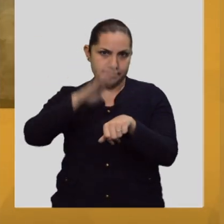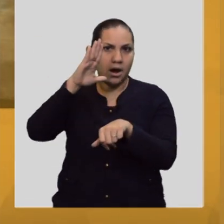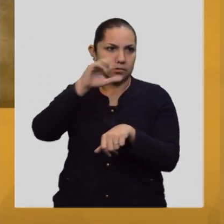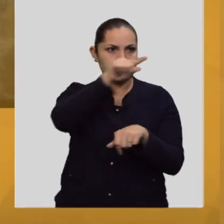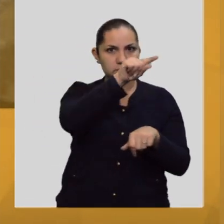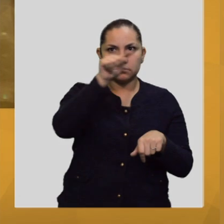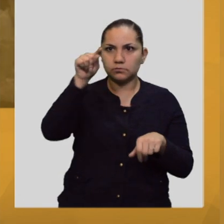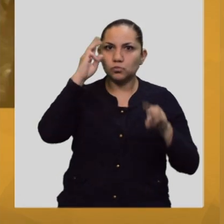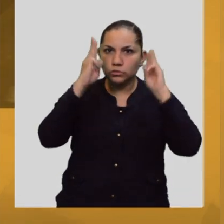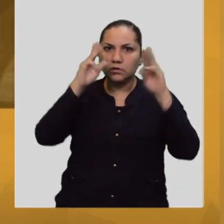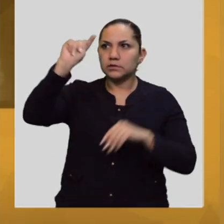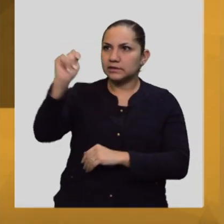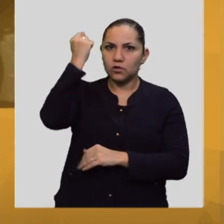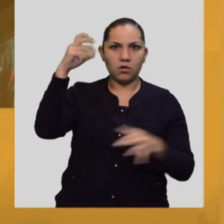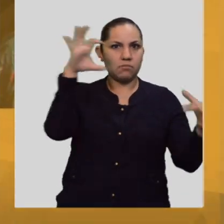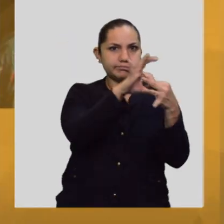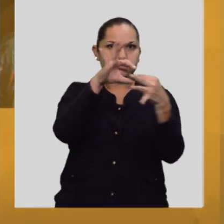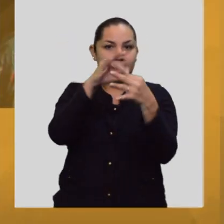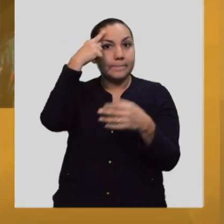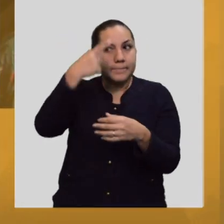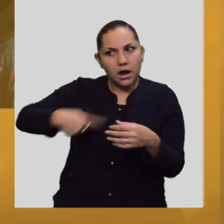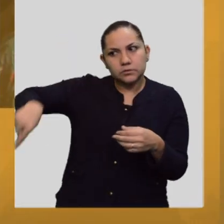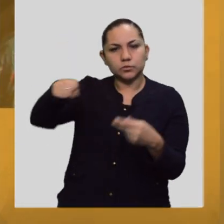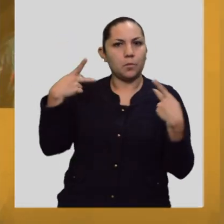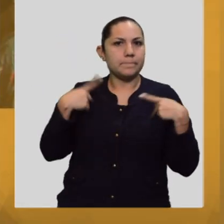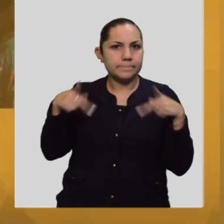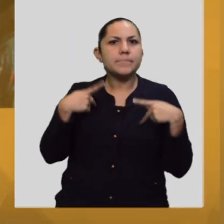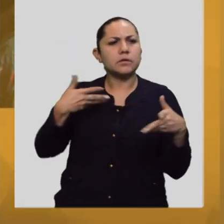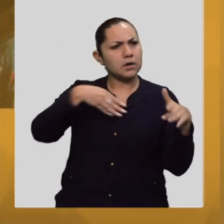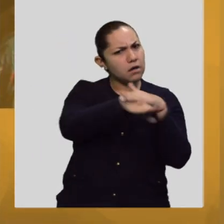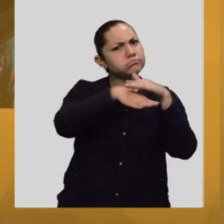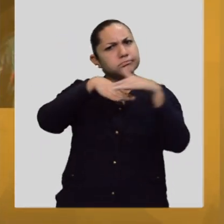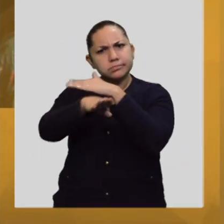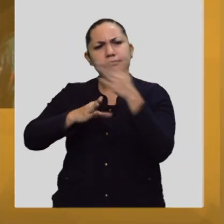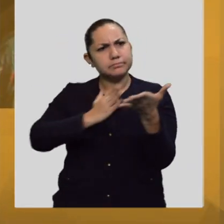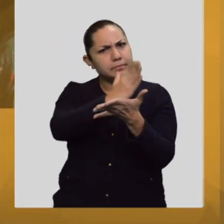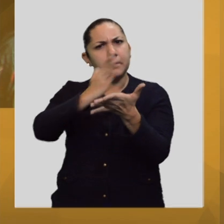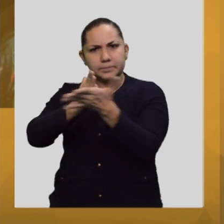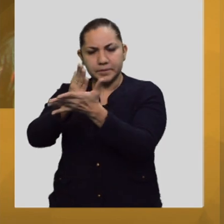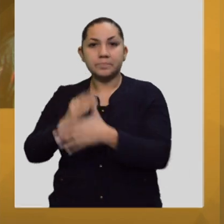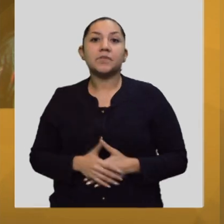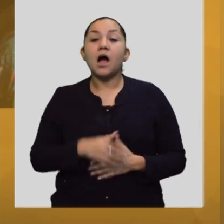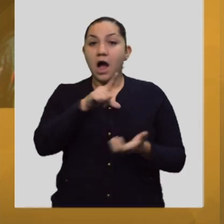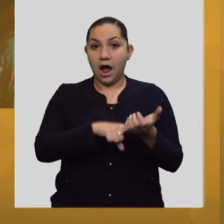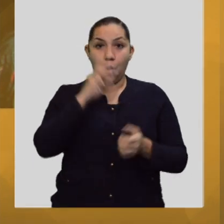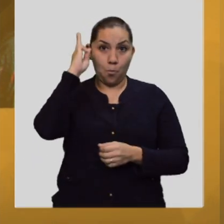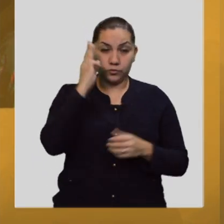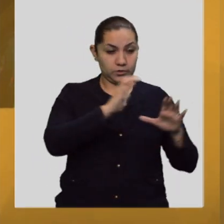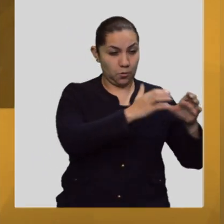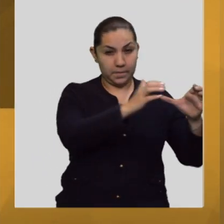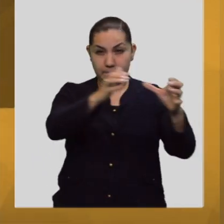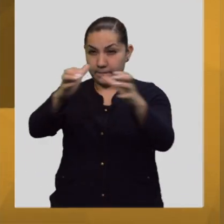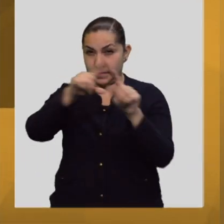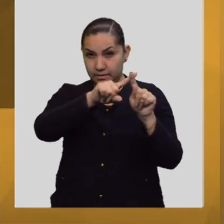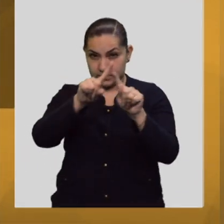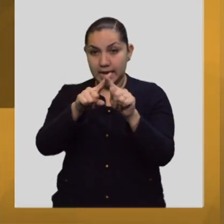horizontes a nuevos públicos. Con el objetivo de debatir en torno a los grandes retos que enfrentan actualmente estos centros de cultura, se llevó a